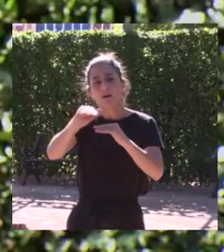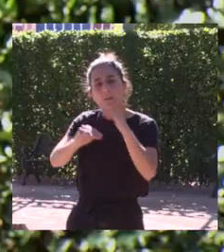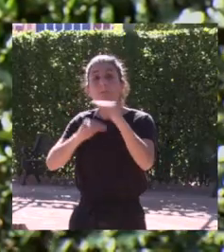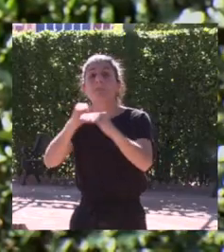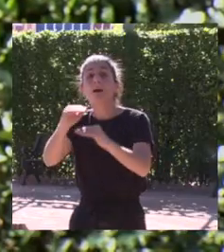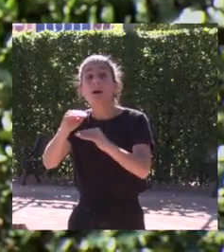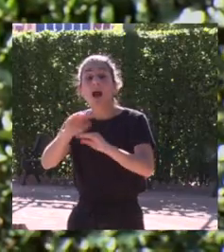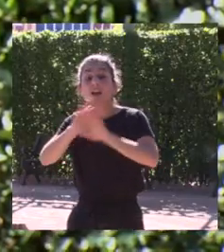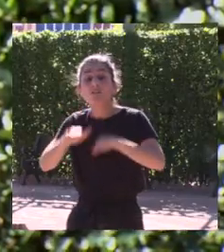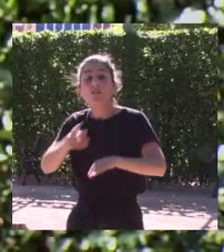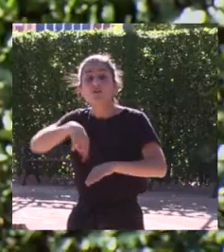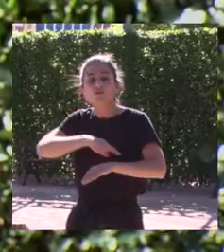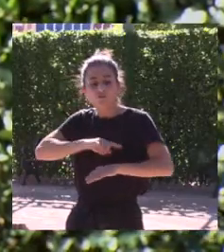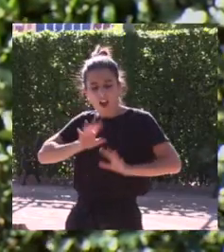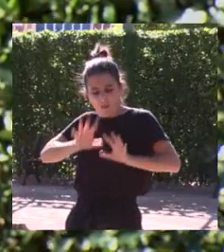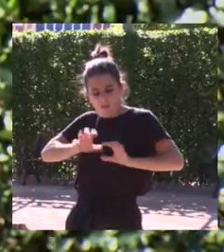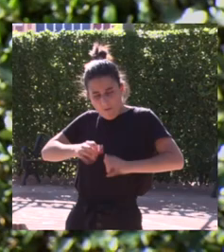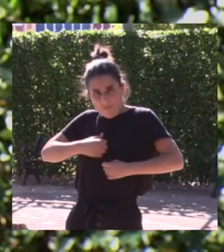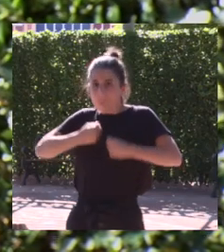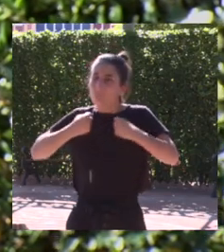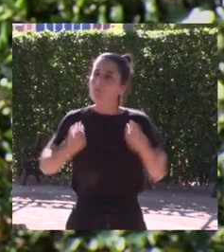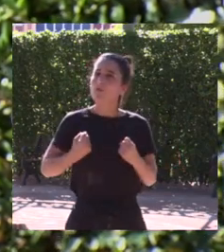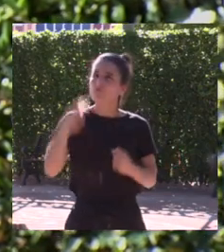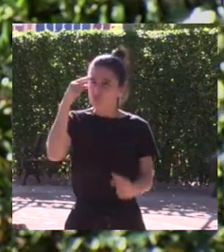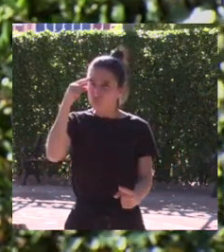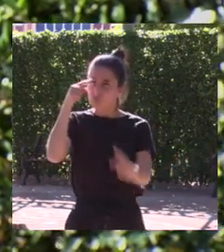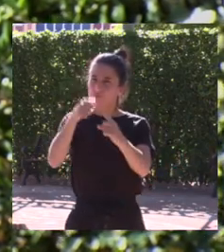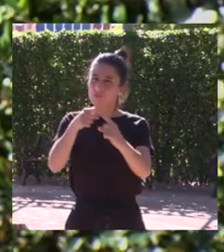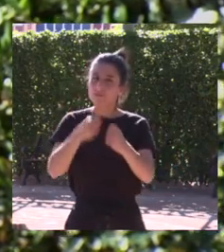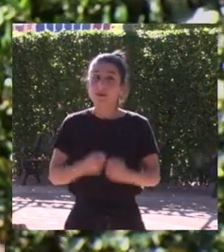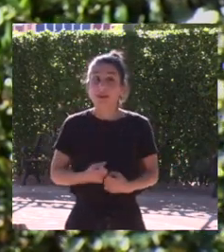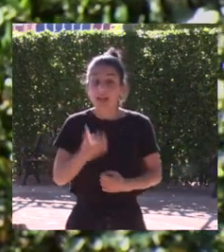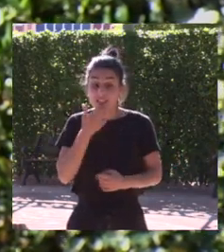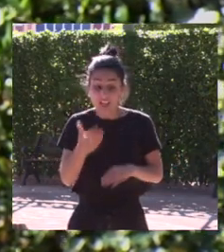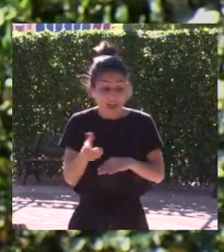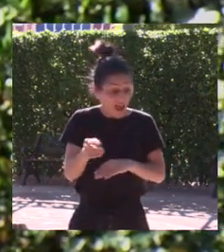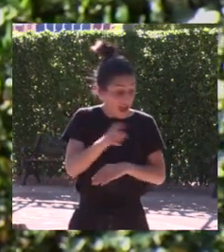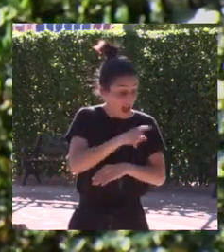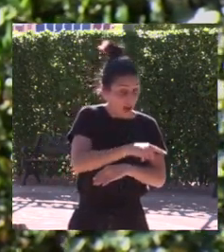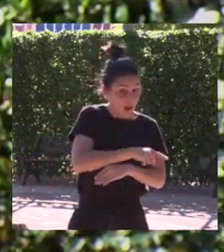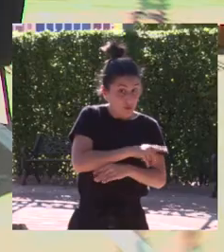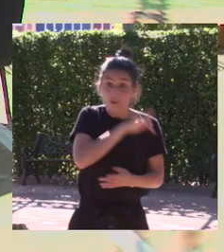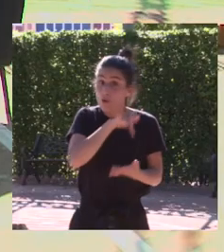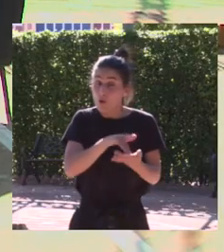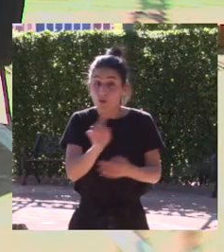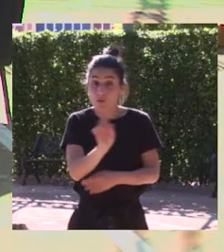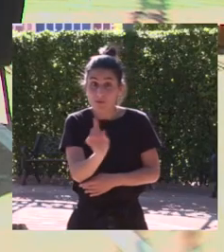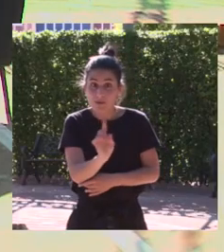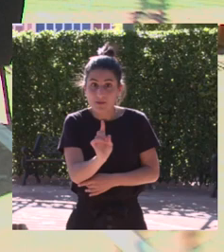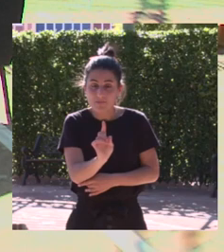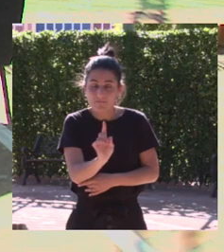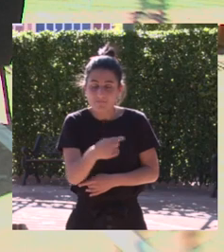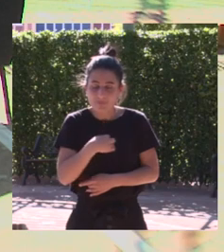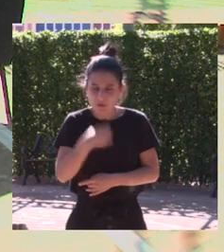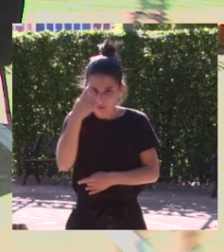al final no se habían hecho más fuertes yo estoy convencida de que sin esa fortaleza que me forjé durante